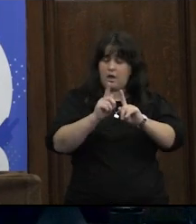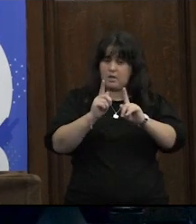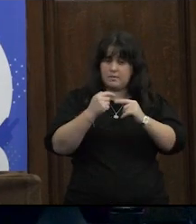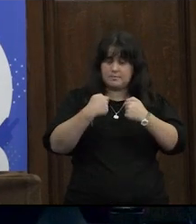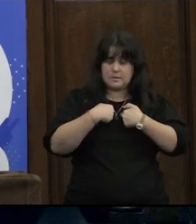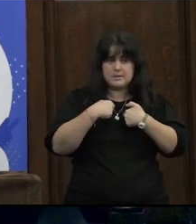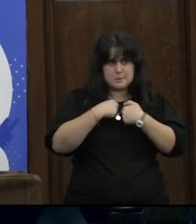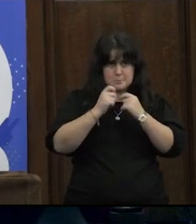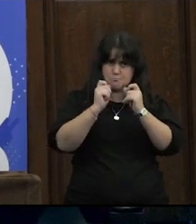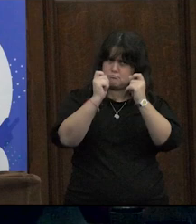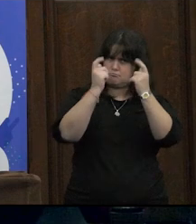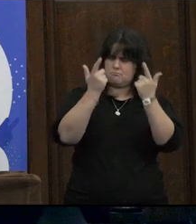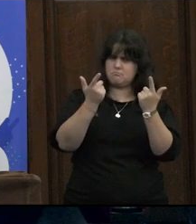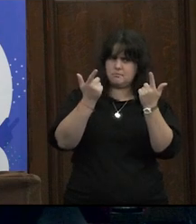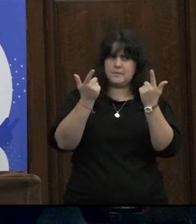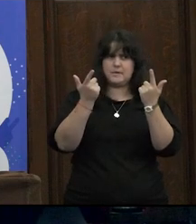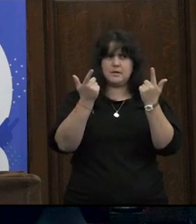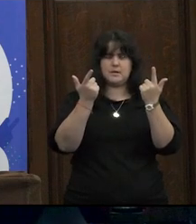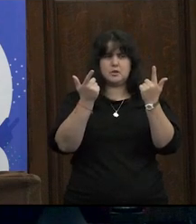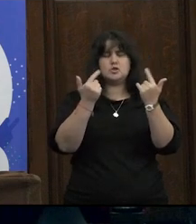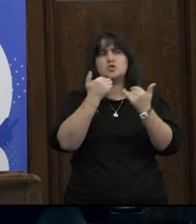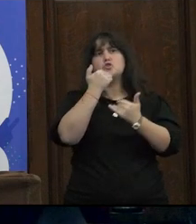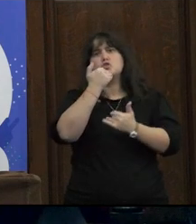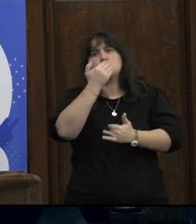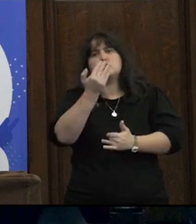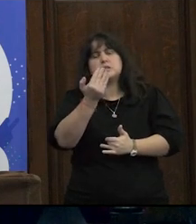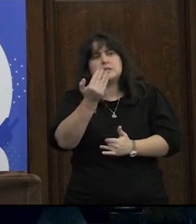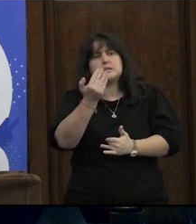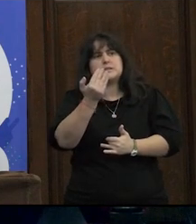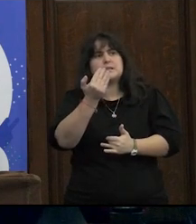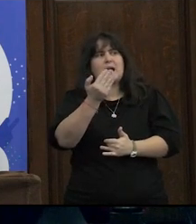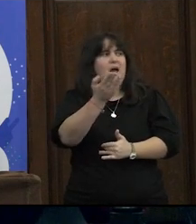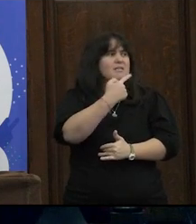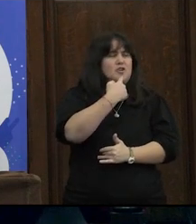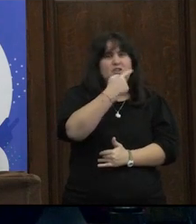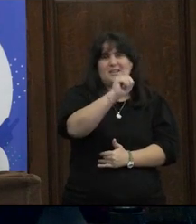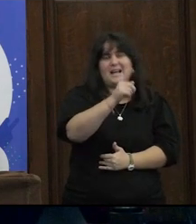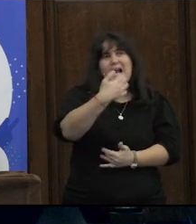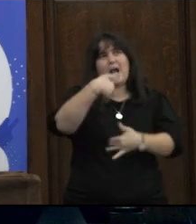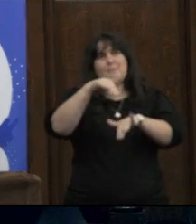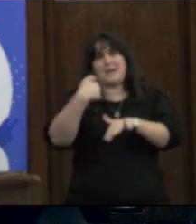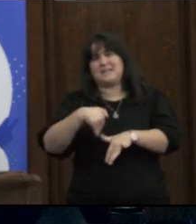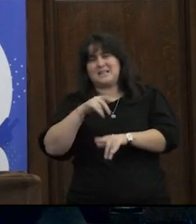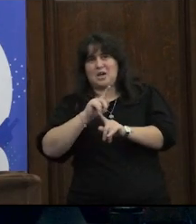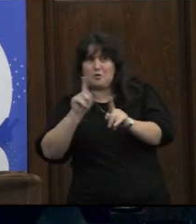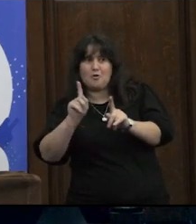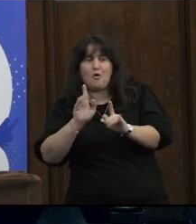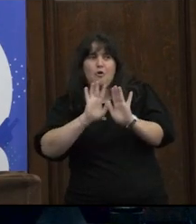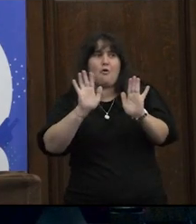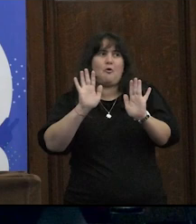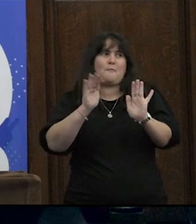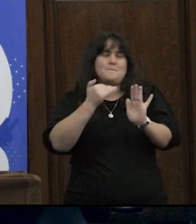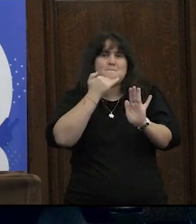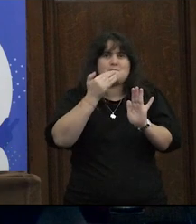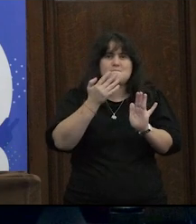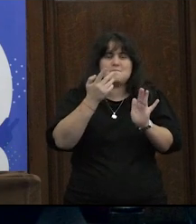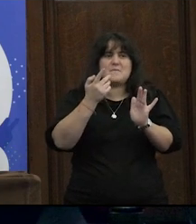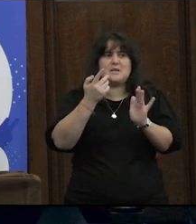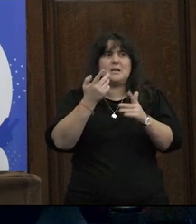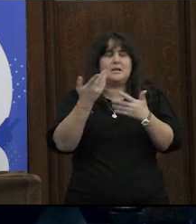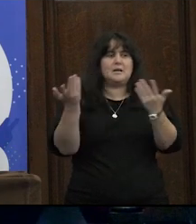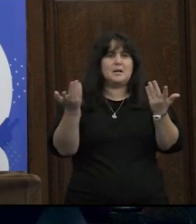a mí una cosa que me ha llamado mucha atención que no sé si no lo comentaste porque capaz allá en Argentina no pasó tanto o porque sin idea